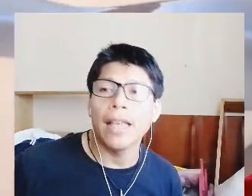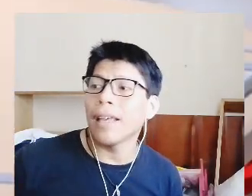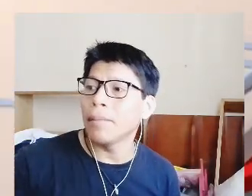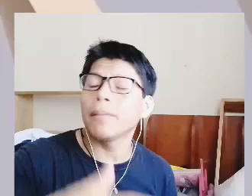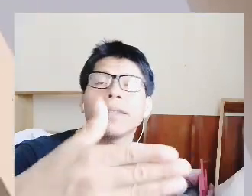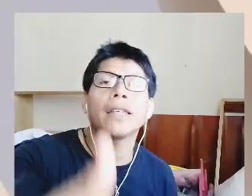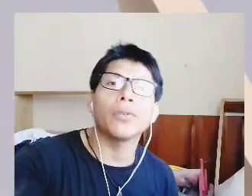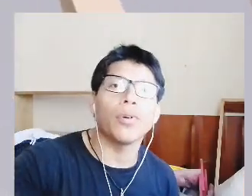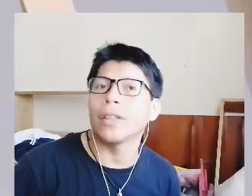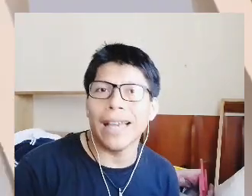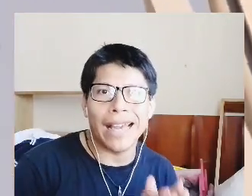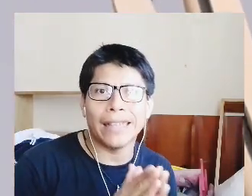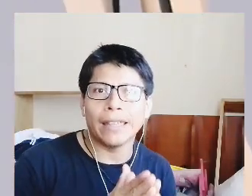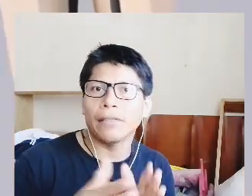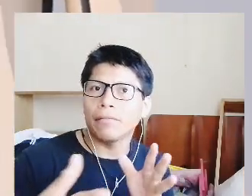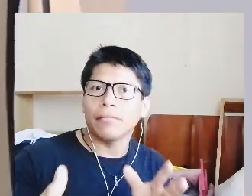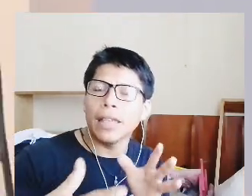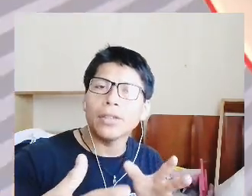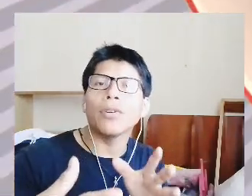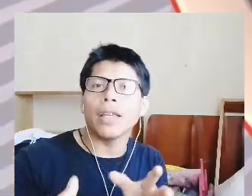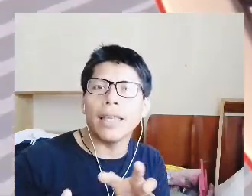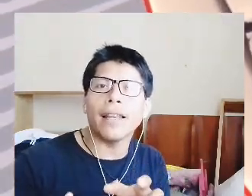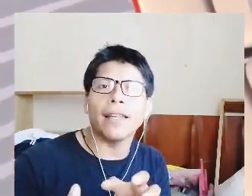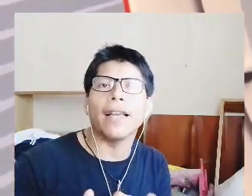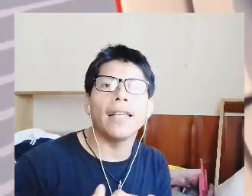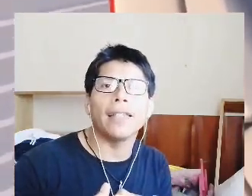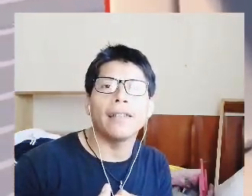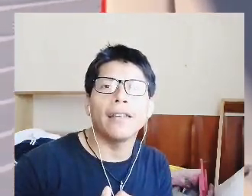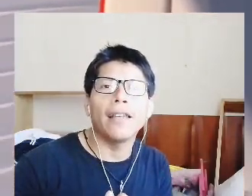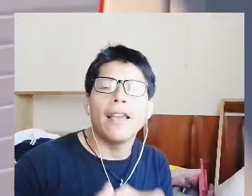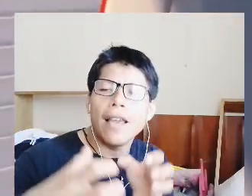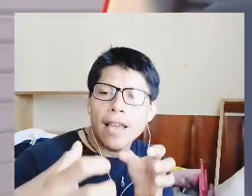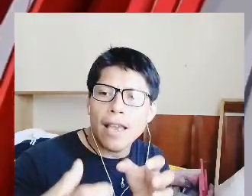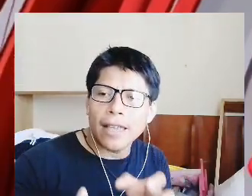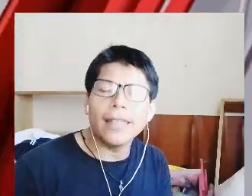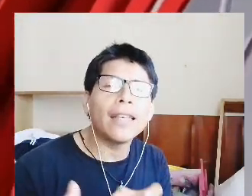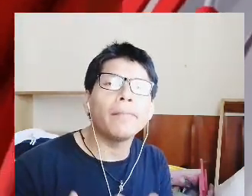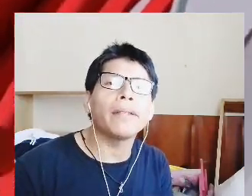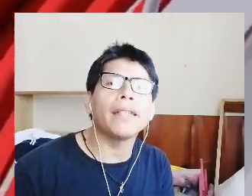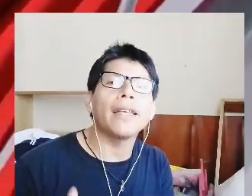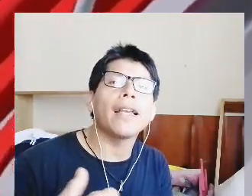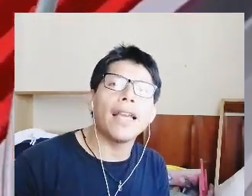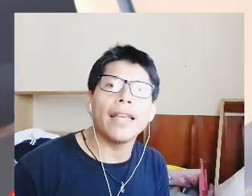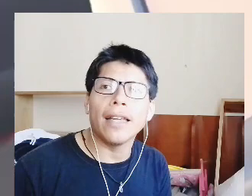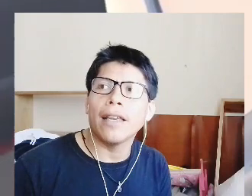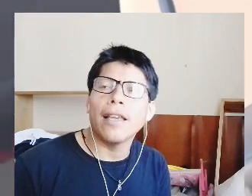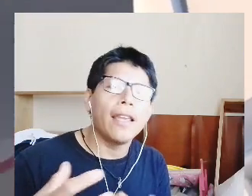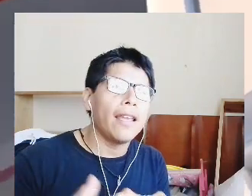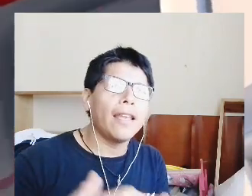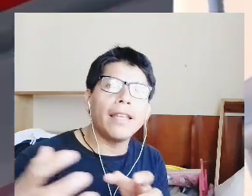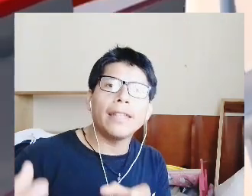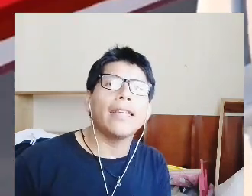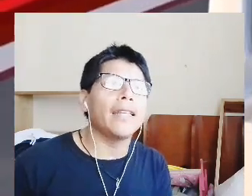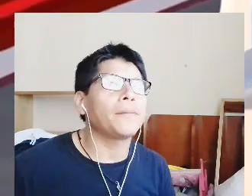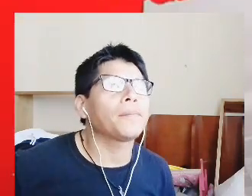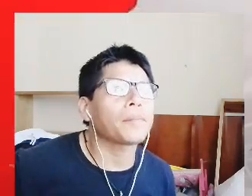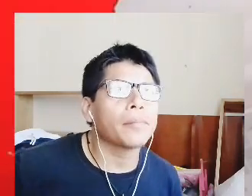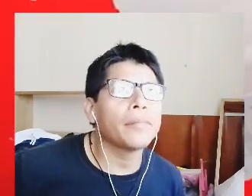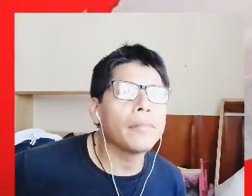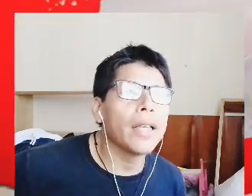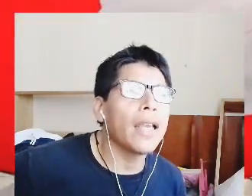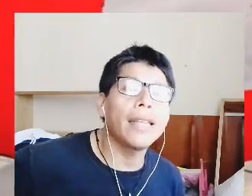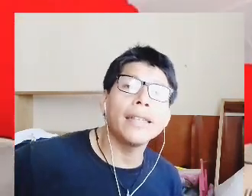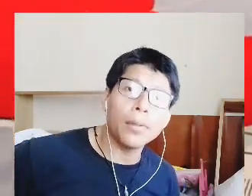mujeres también me censuró o sea eso es lo que quiere reina Haide hacer que el presidente caiga en ese